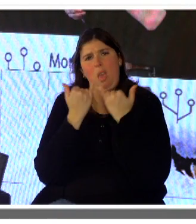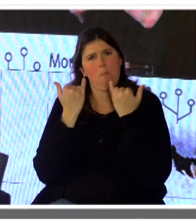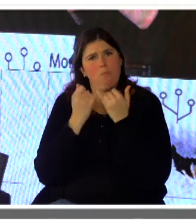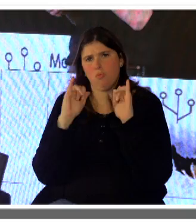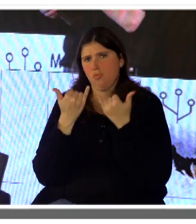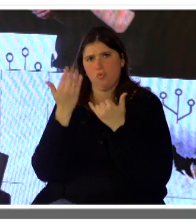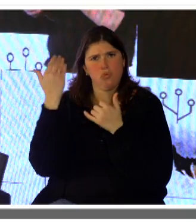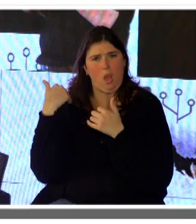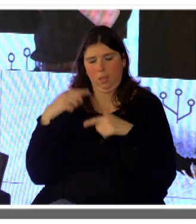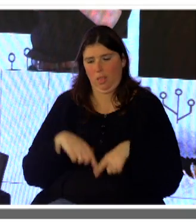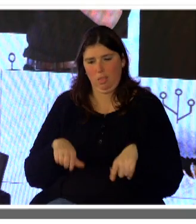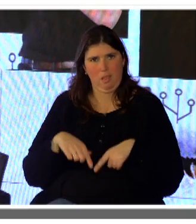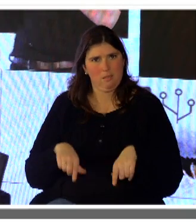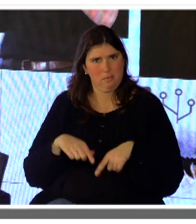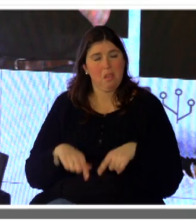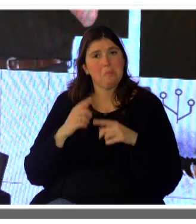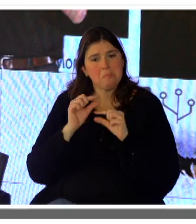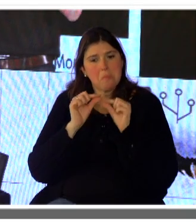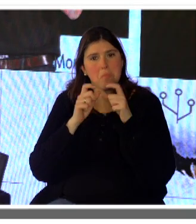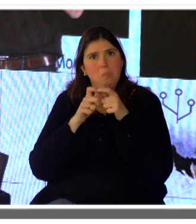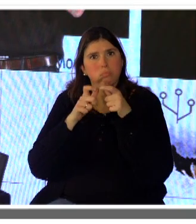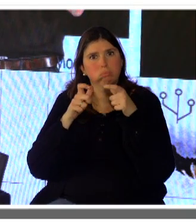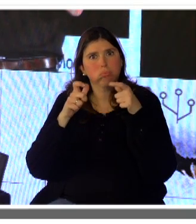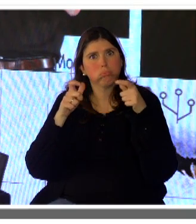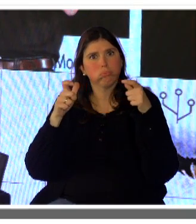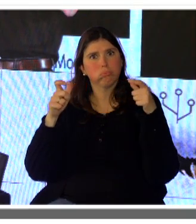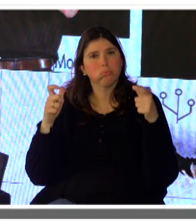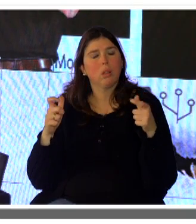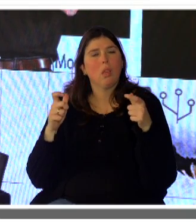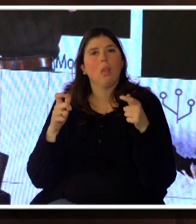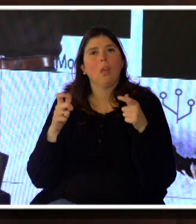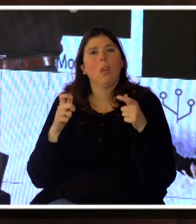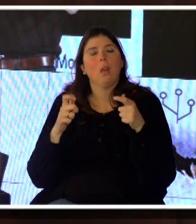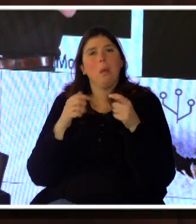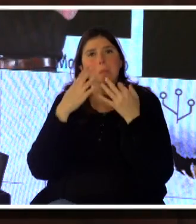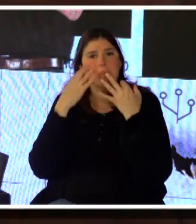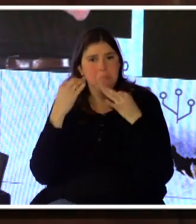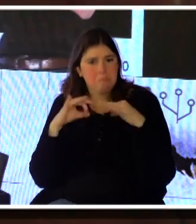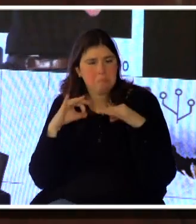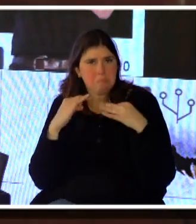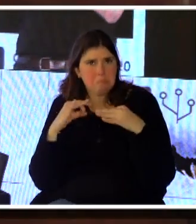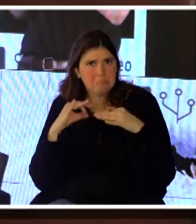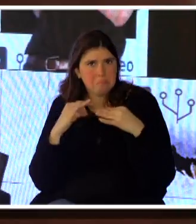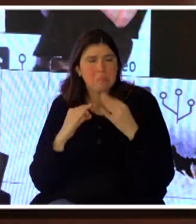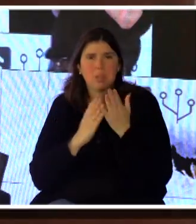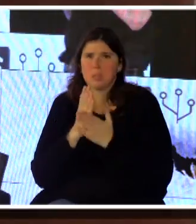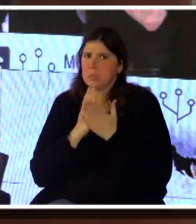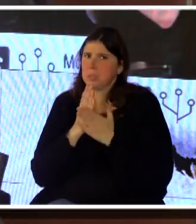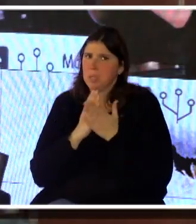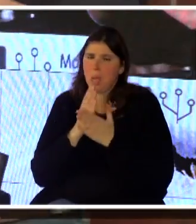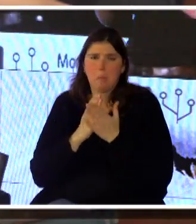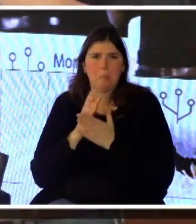intendencia y viene creciendo de una forma muy orgánica, mirando siempre hacia adelante,